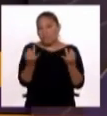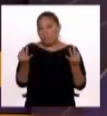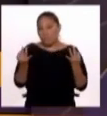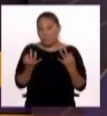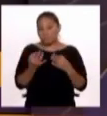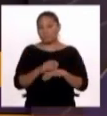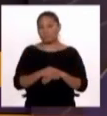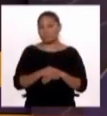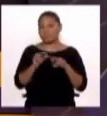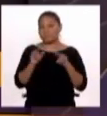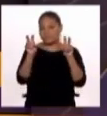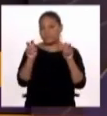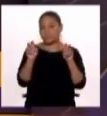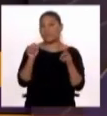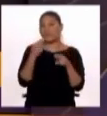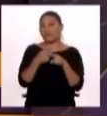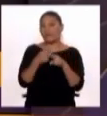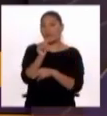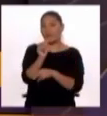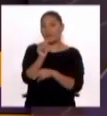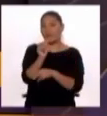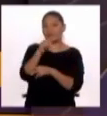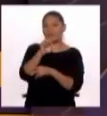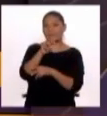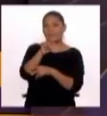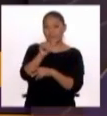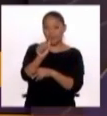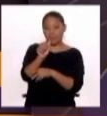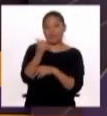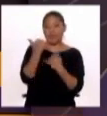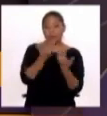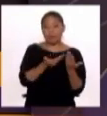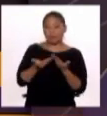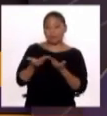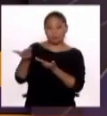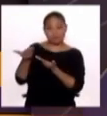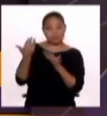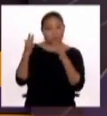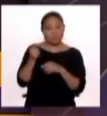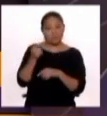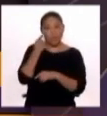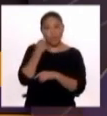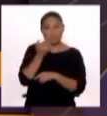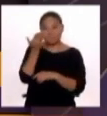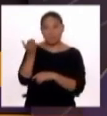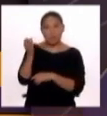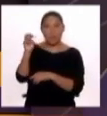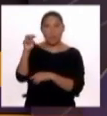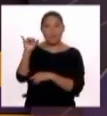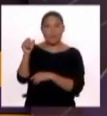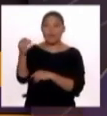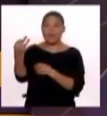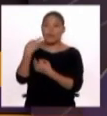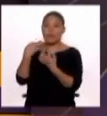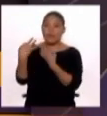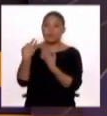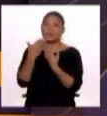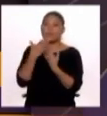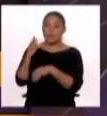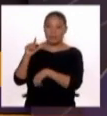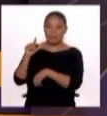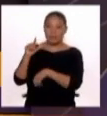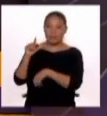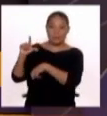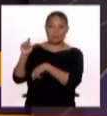el tema de la anemia. Por eso nos vamos a ir hasta el Cercado de Lima, donde ya voló Omar Figueroa para hablarnos con la licenciada